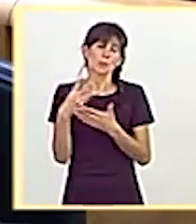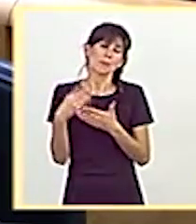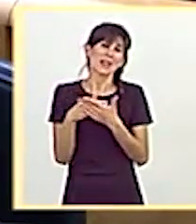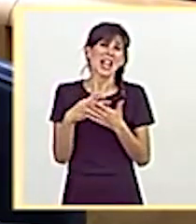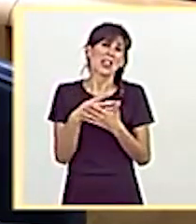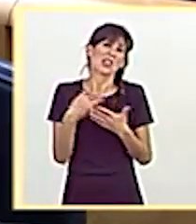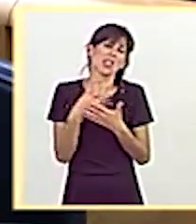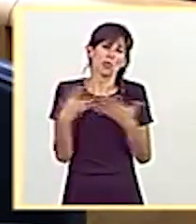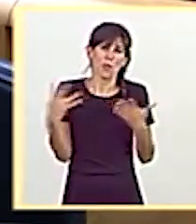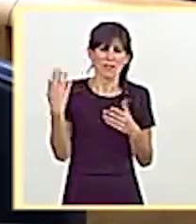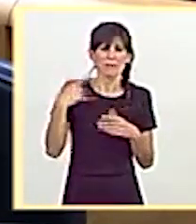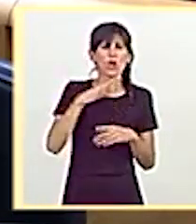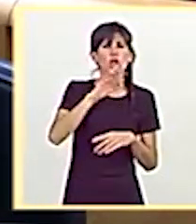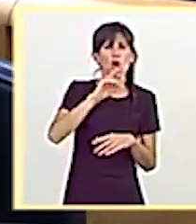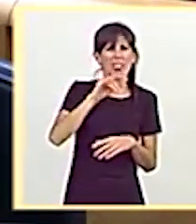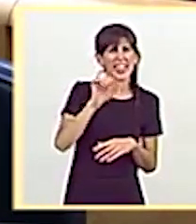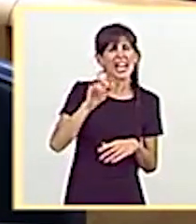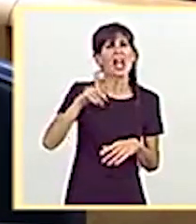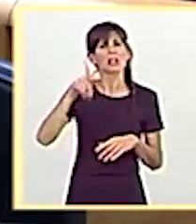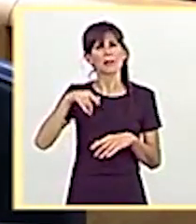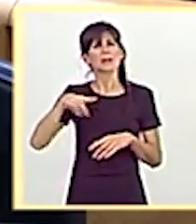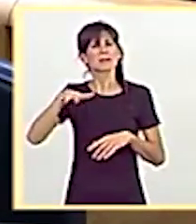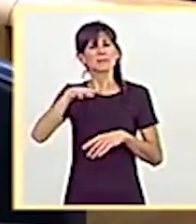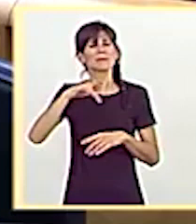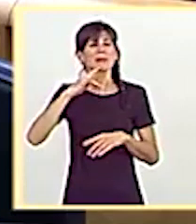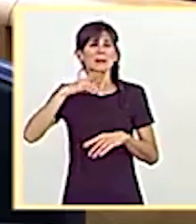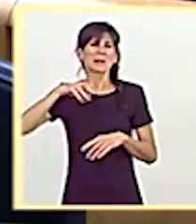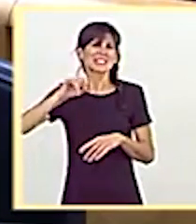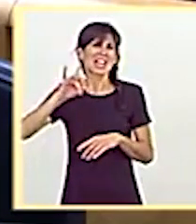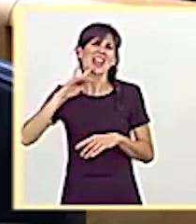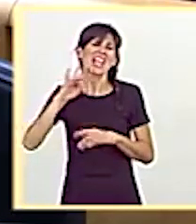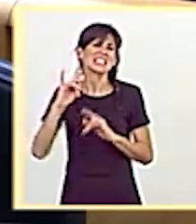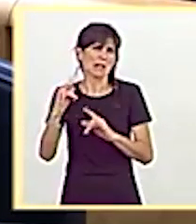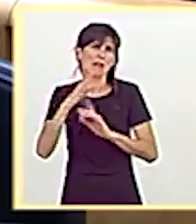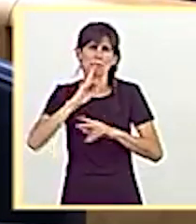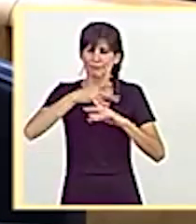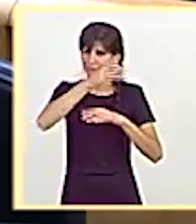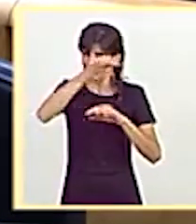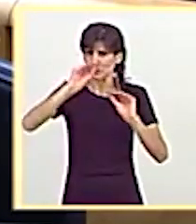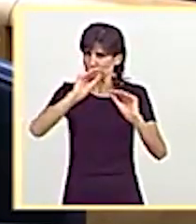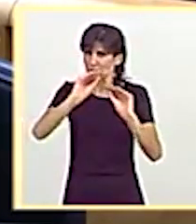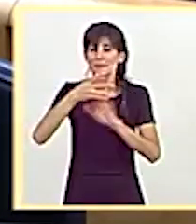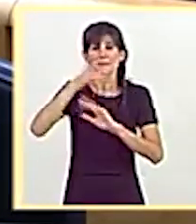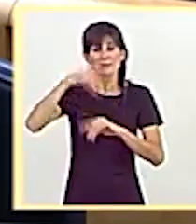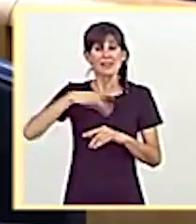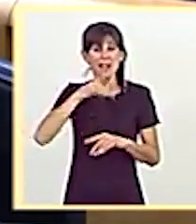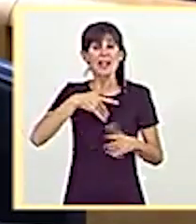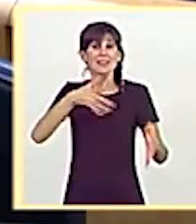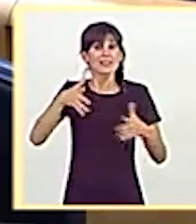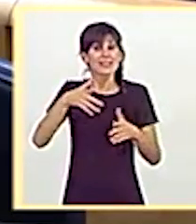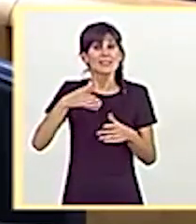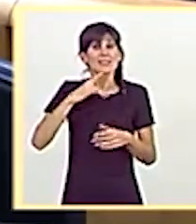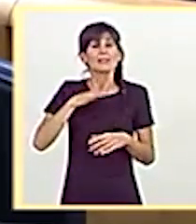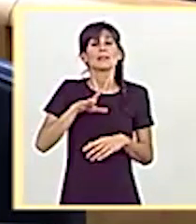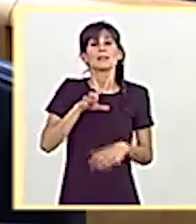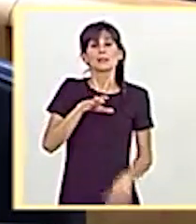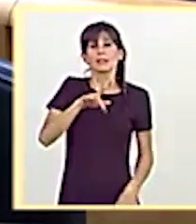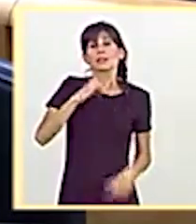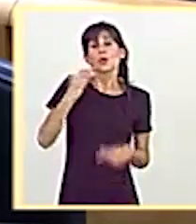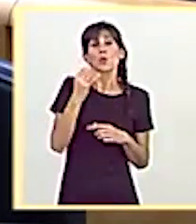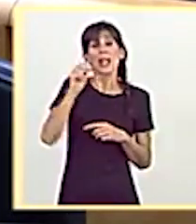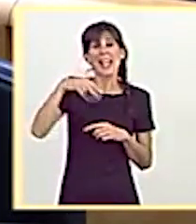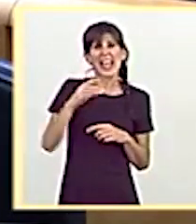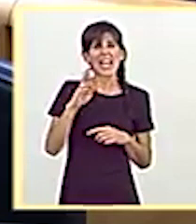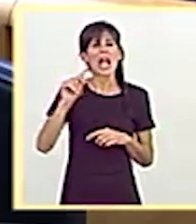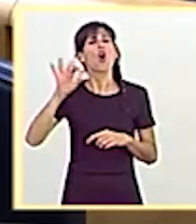Tordera y Masanet de la Selva. Sin embargo, es necesario revisar las actuaciones previstas para la Nacional 2, entre Orriolos y la Junquera, como